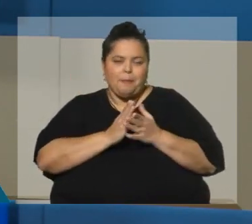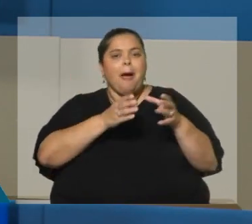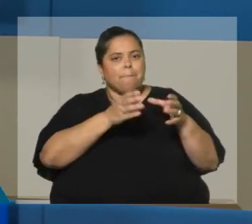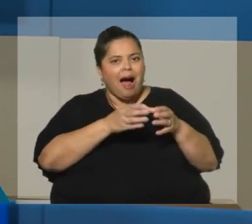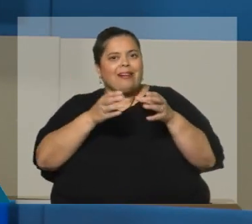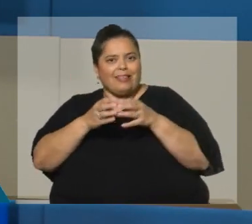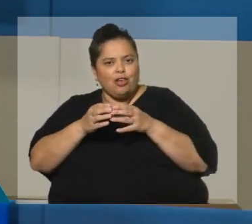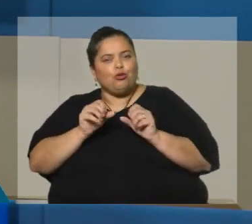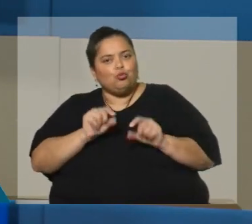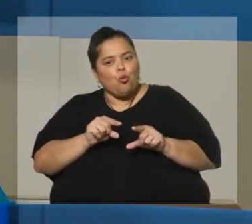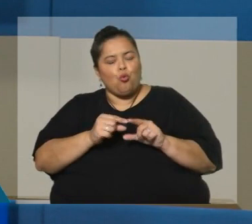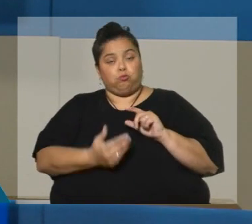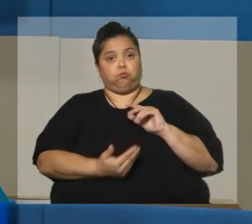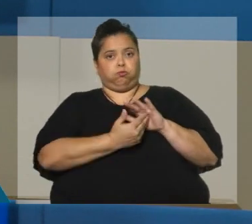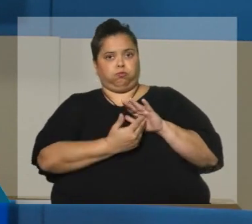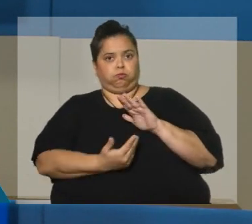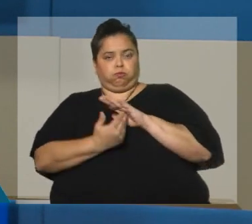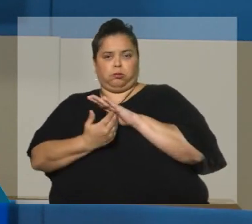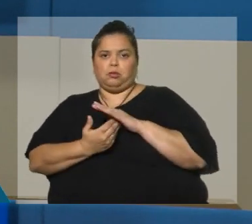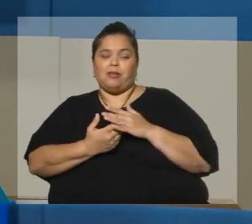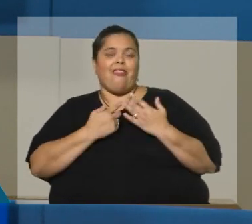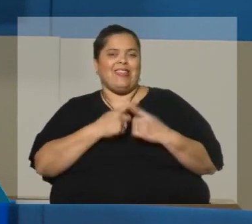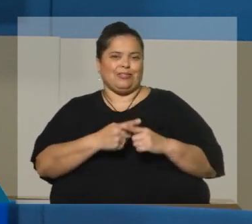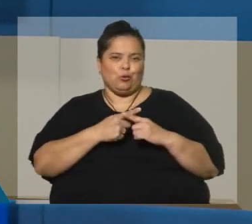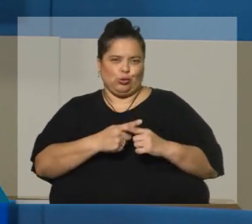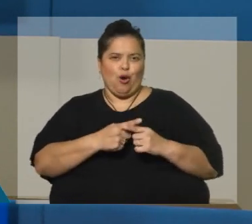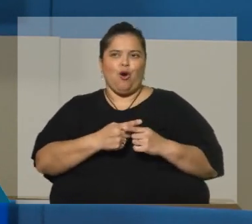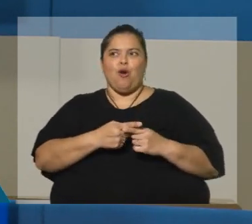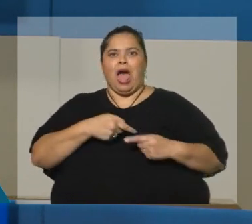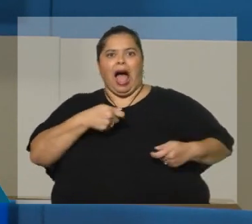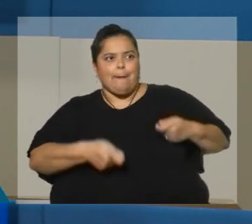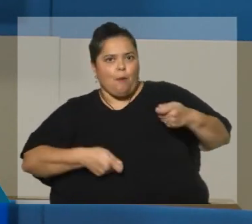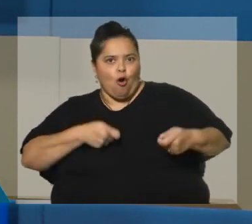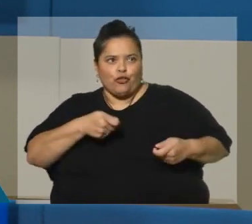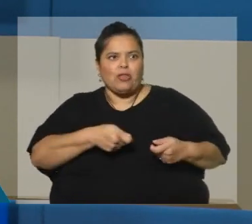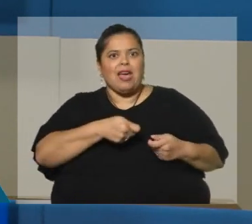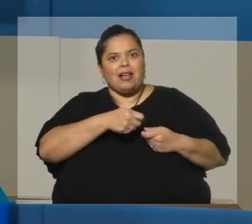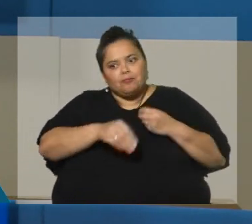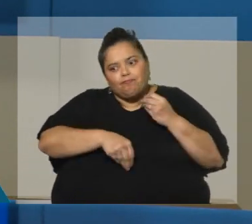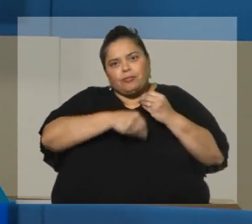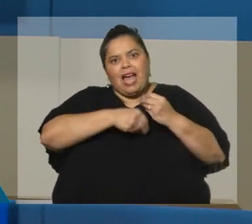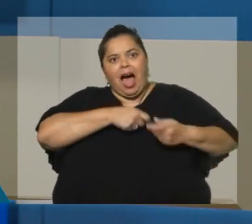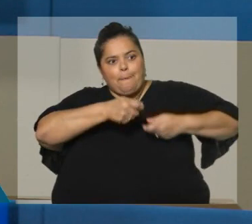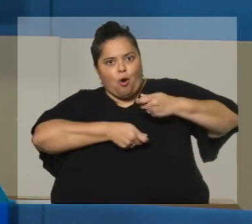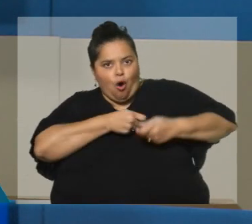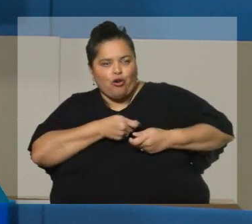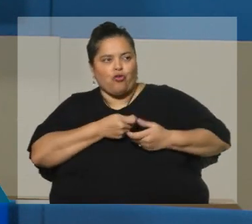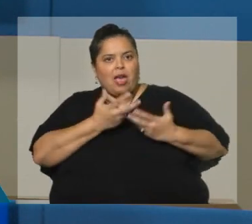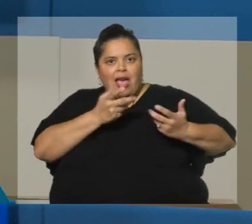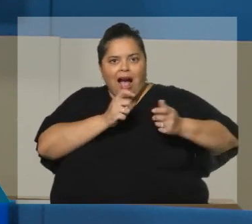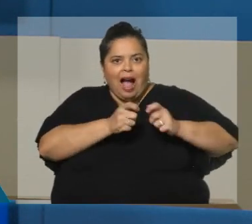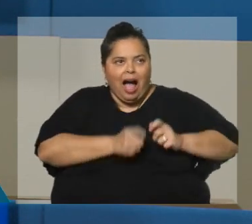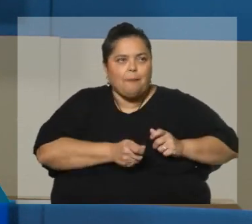que tienen un perfil liberal, la discusión, el recibir aportes, el incorporar aportes, es decir, es propio de